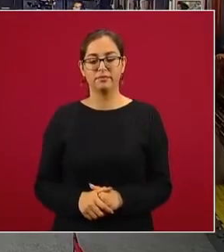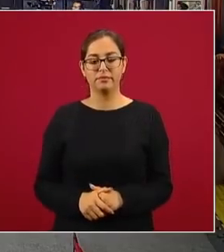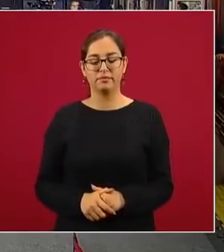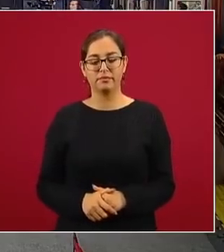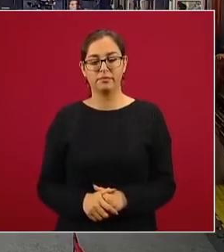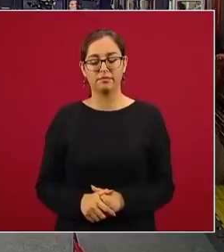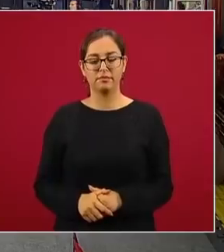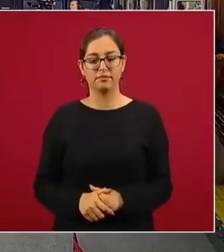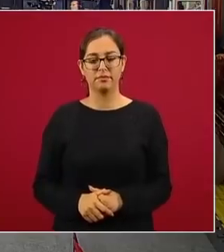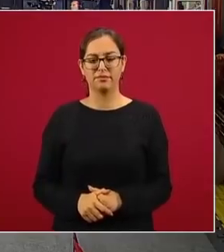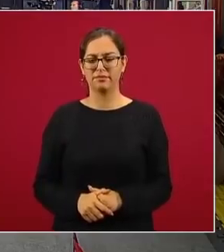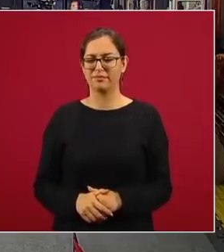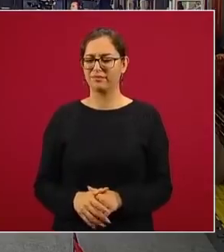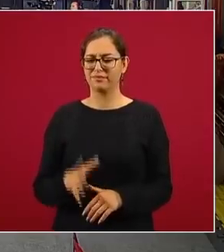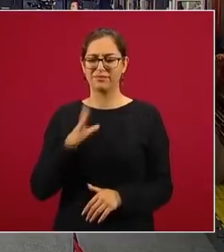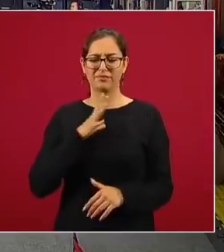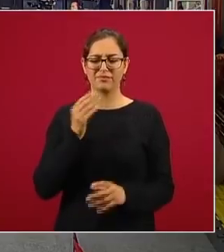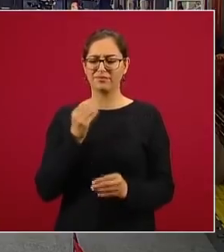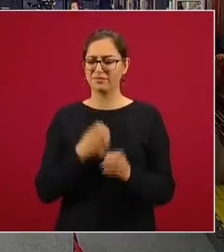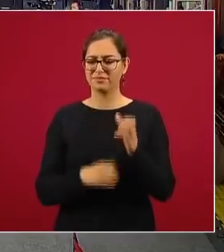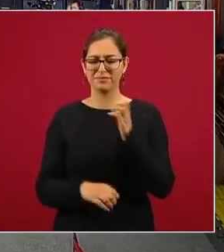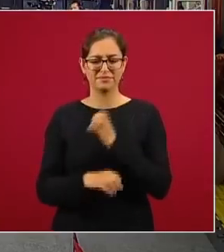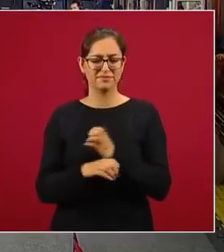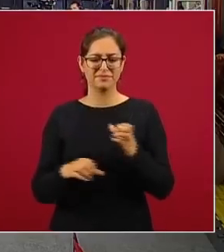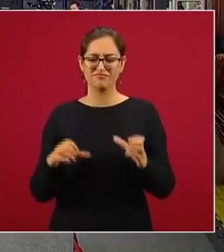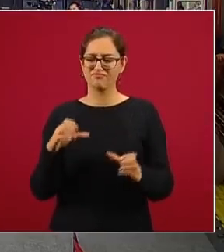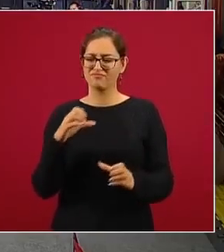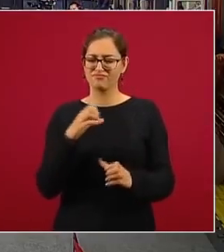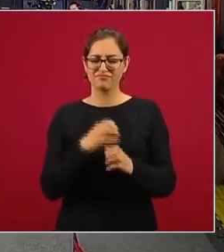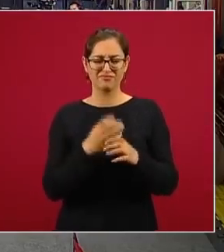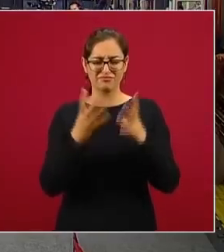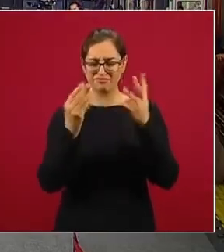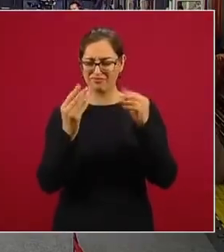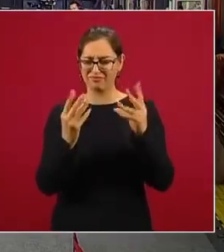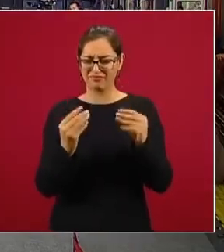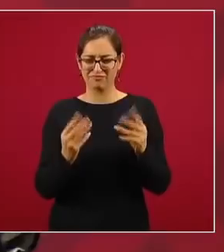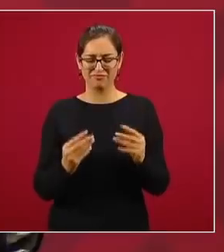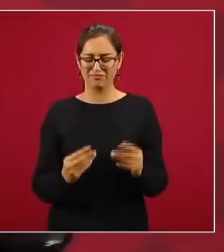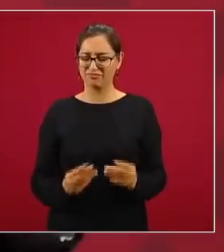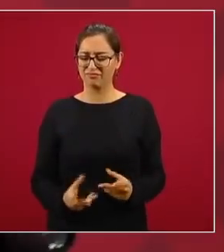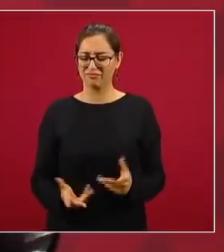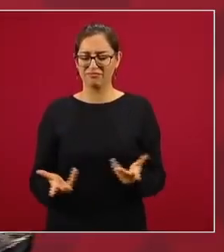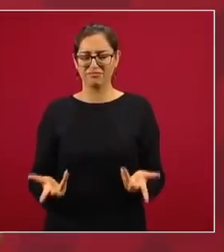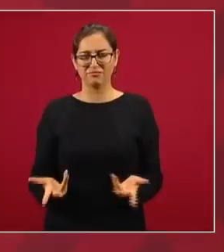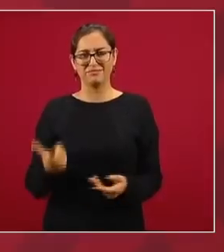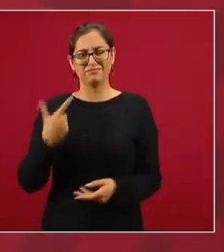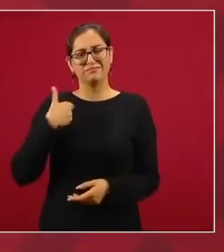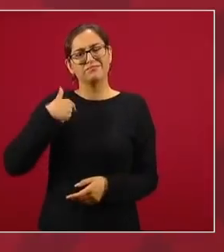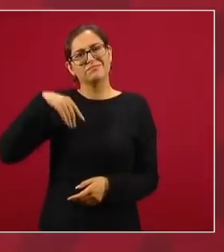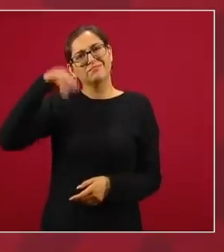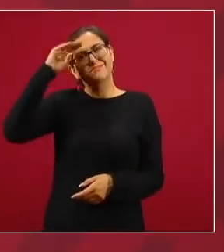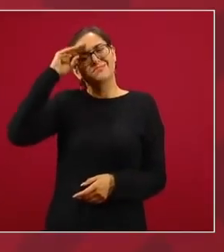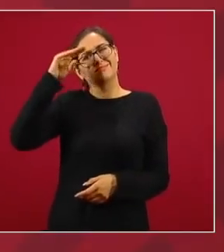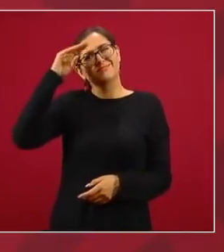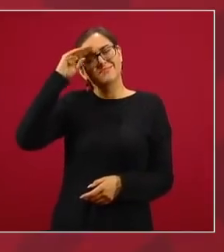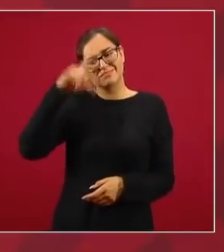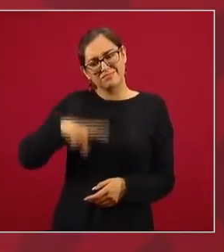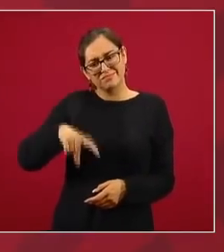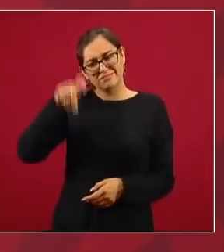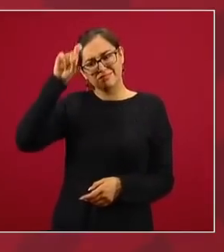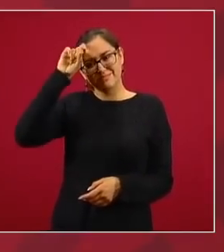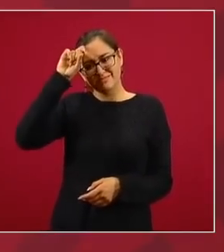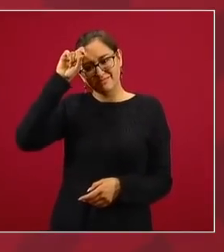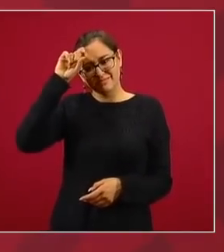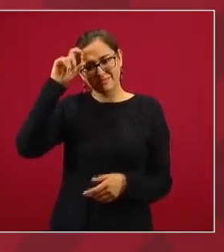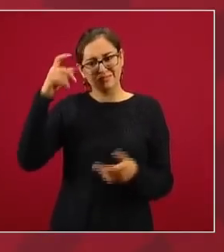Hay muchas cosas que uno se pregunta cómo si se tenía este